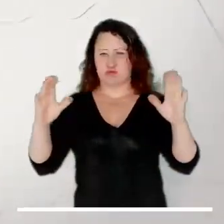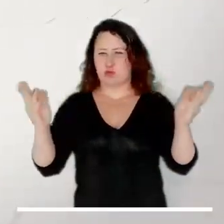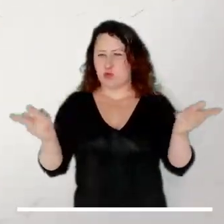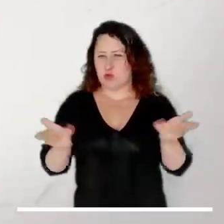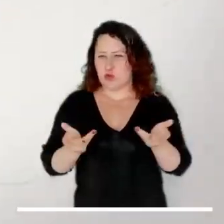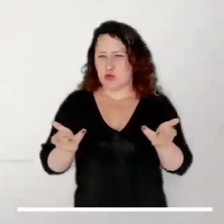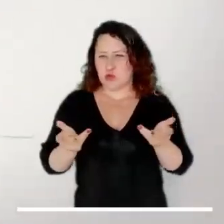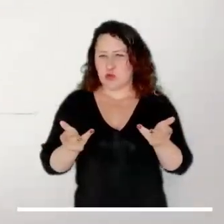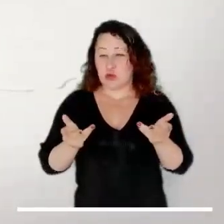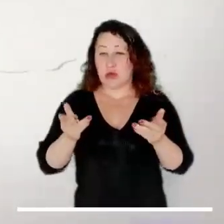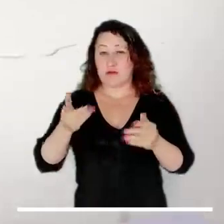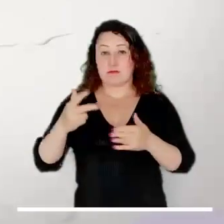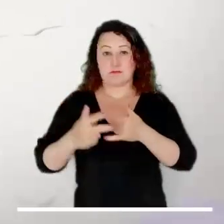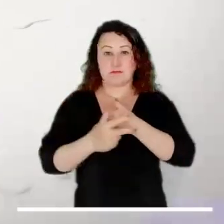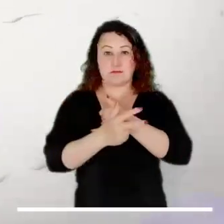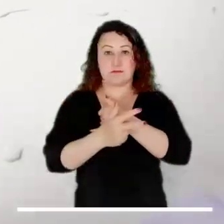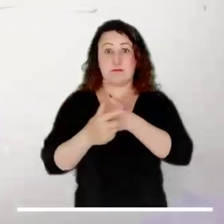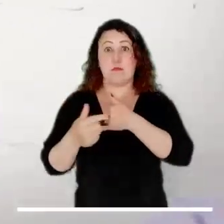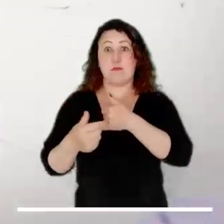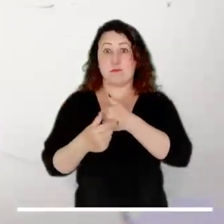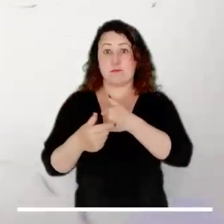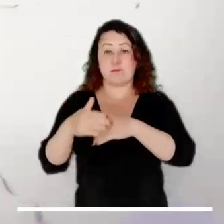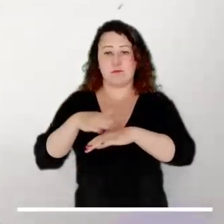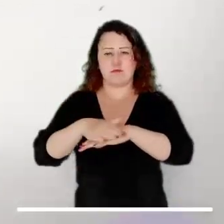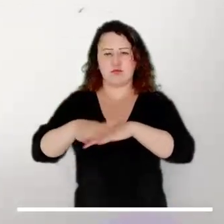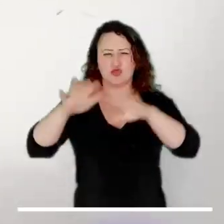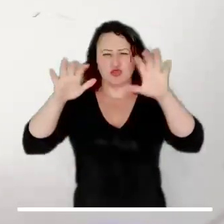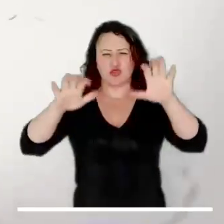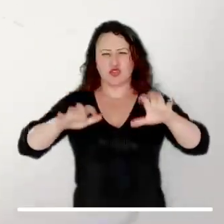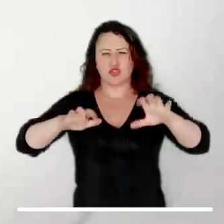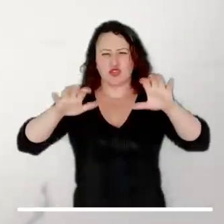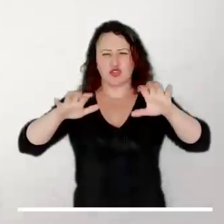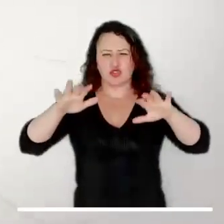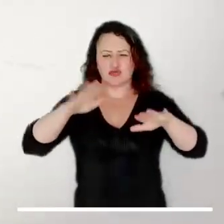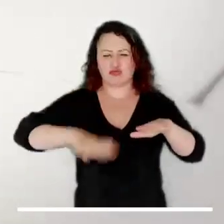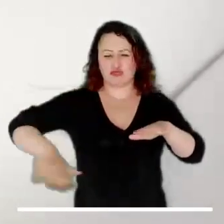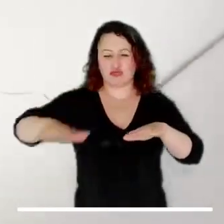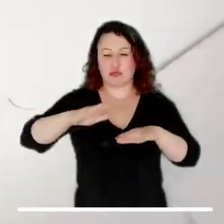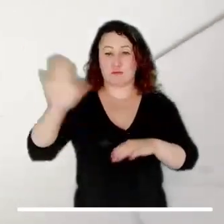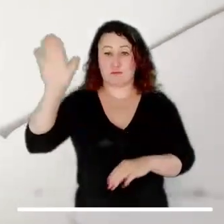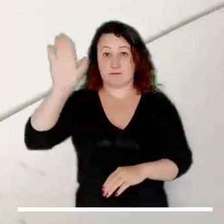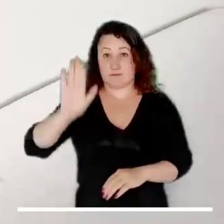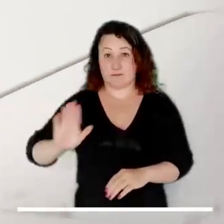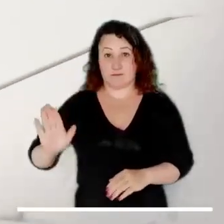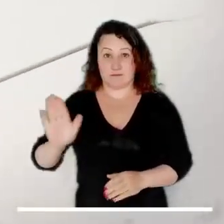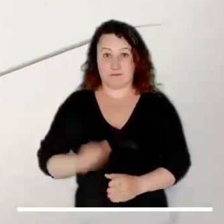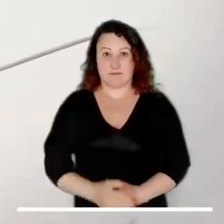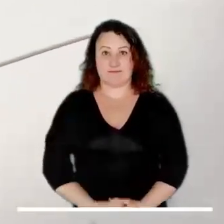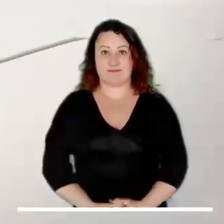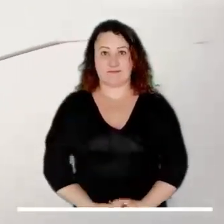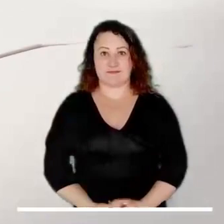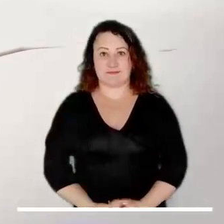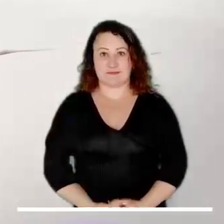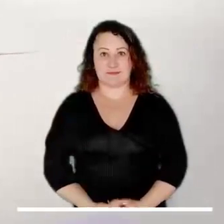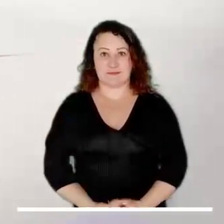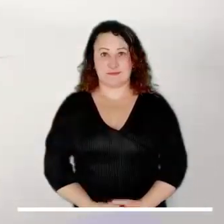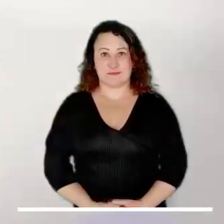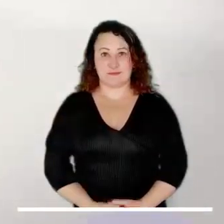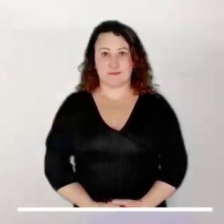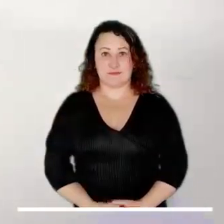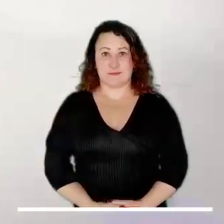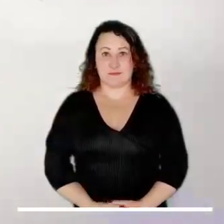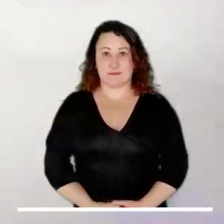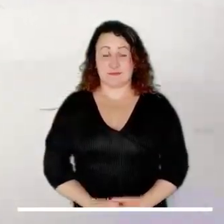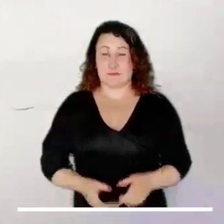Los sistemas nublados continúan posándose sobre los Andes, generando precipitaciones en la mayoría de sus departamentos.